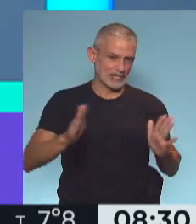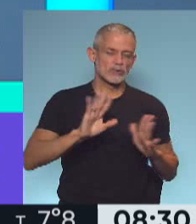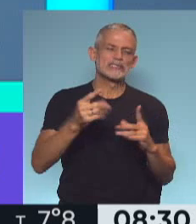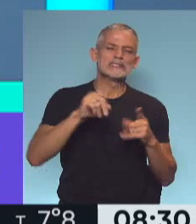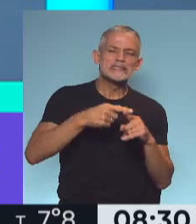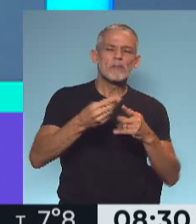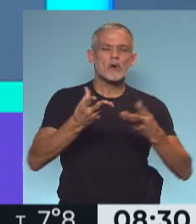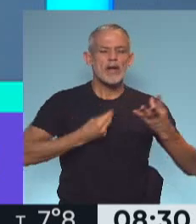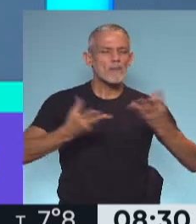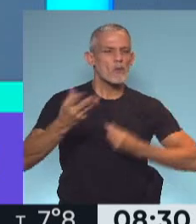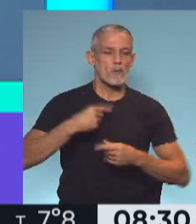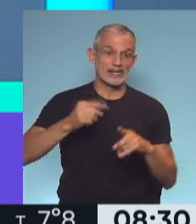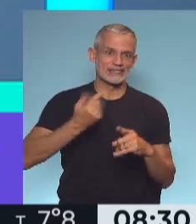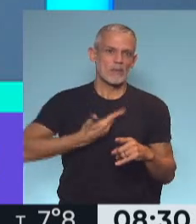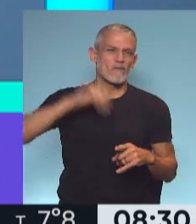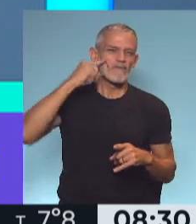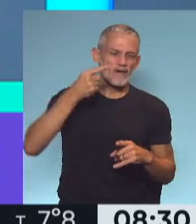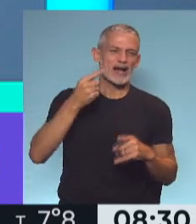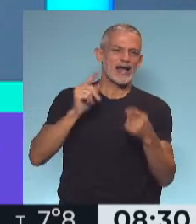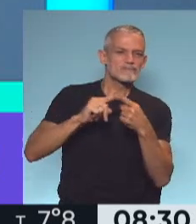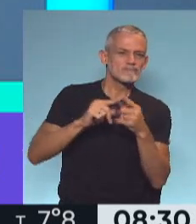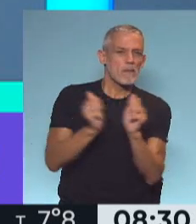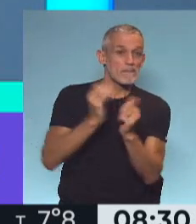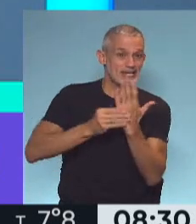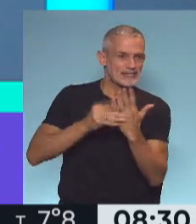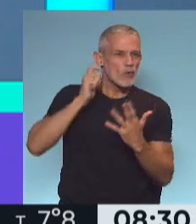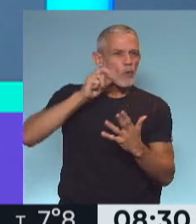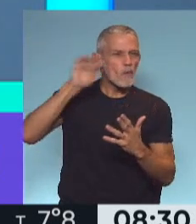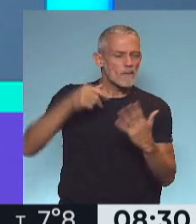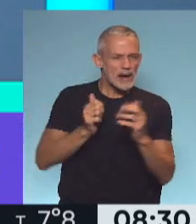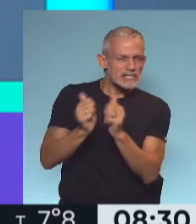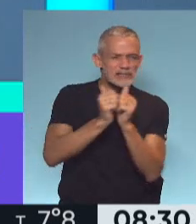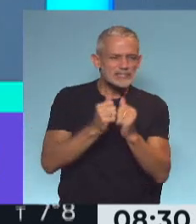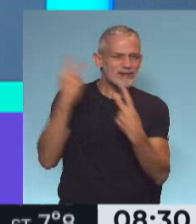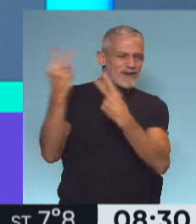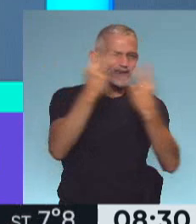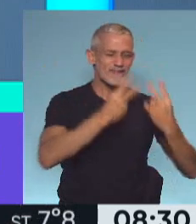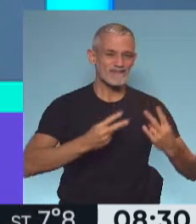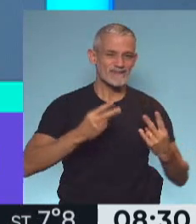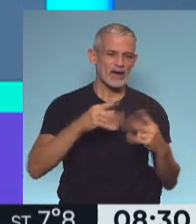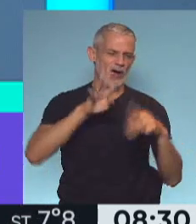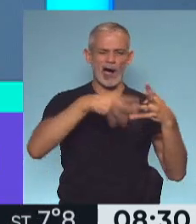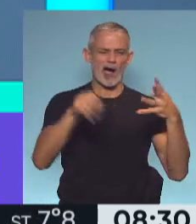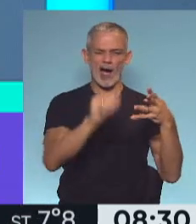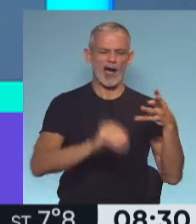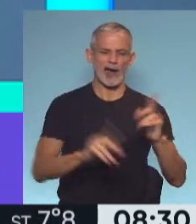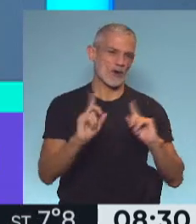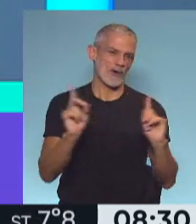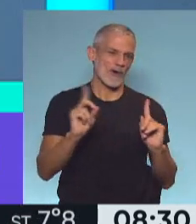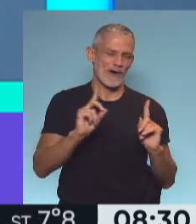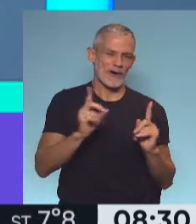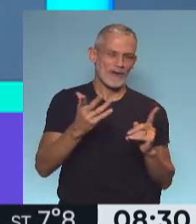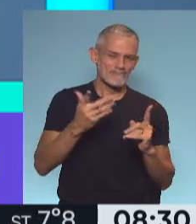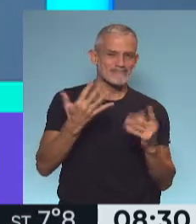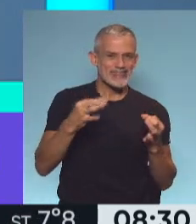eso la gira del presidente Alberto Fernández con Martín Guzmán. Digo, no es algo que resolvés con un Excel y anotando los números, ¿no? Claro,